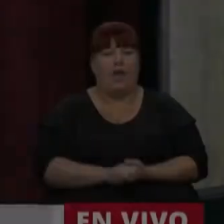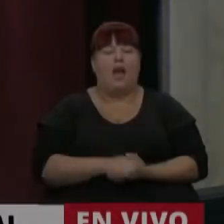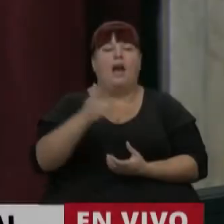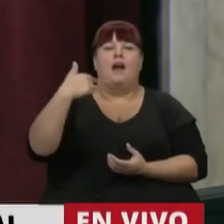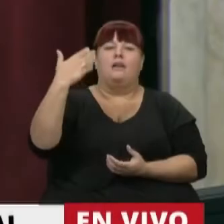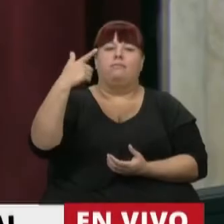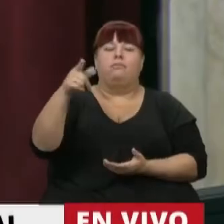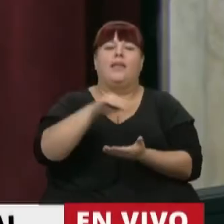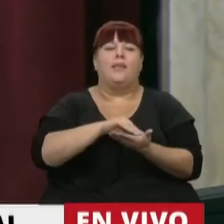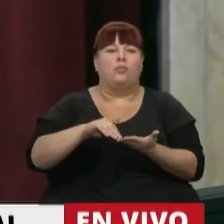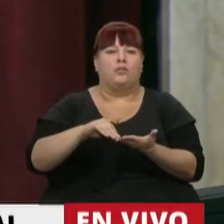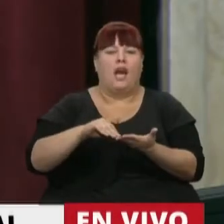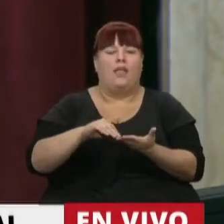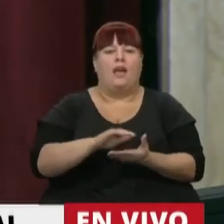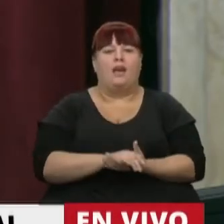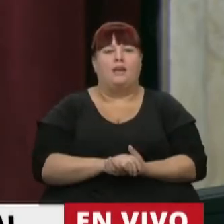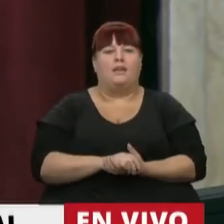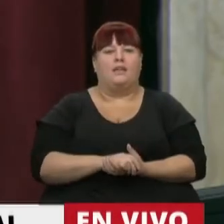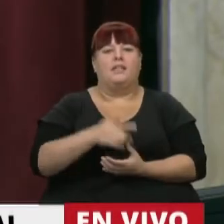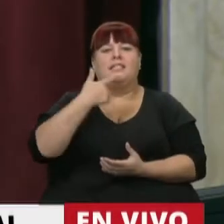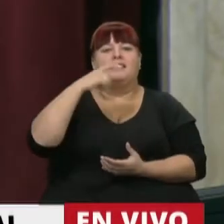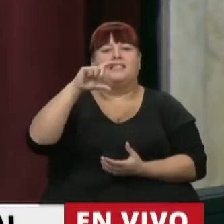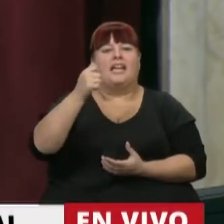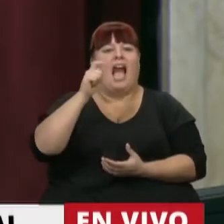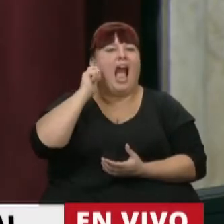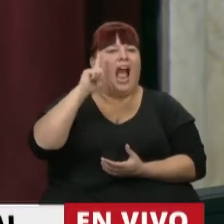Tiene la palabra la diputada Gisela Skaglia.